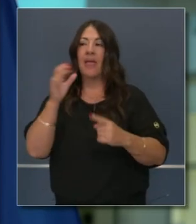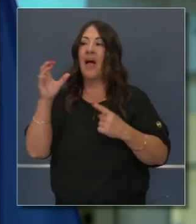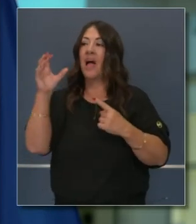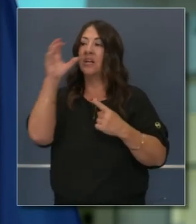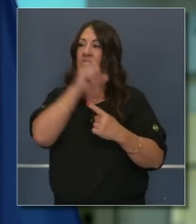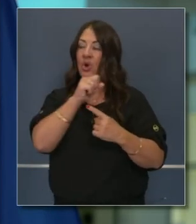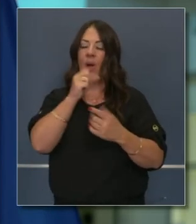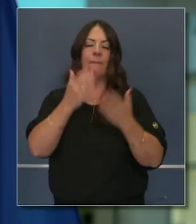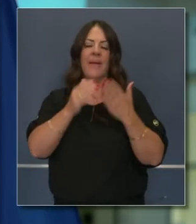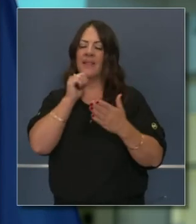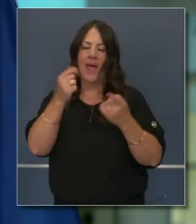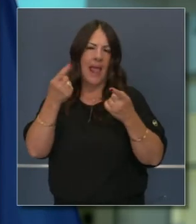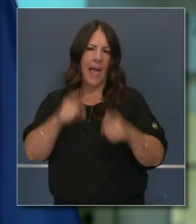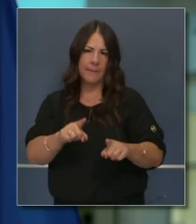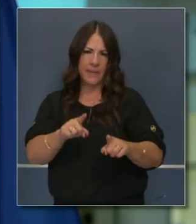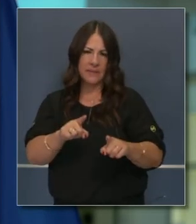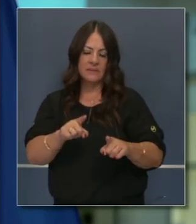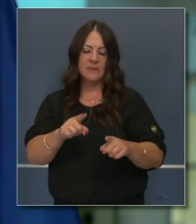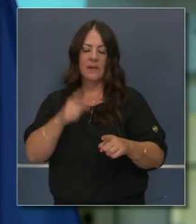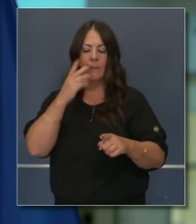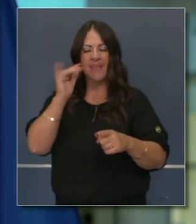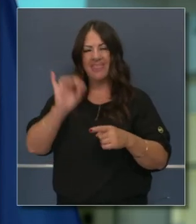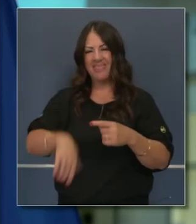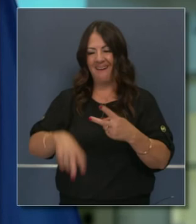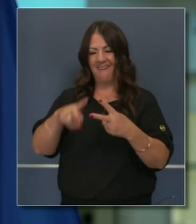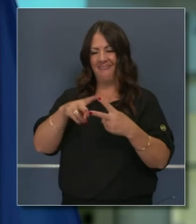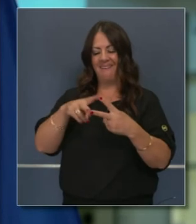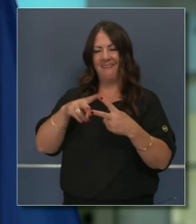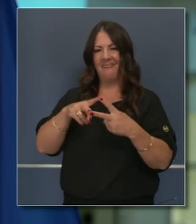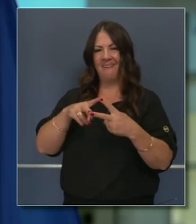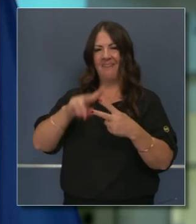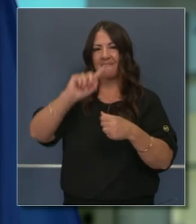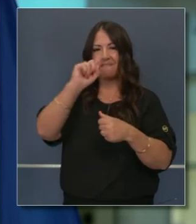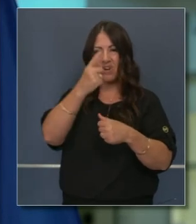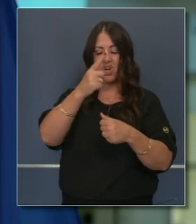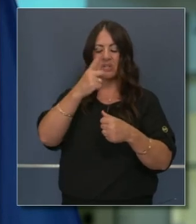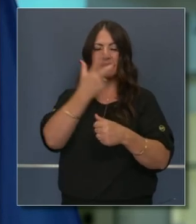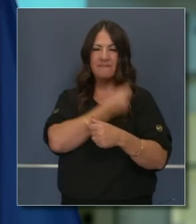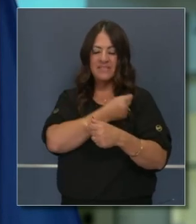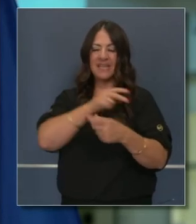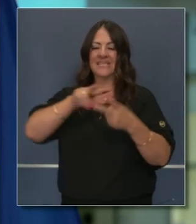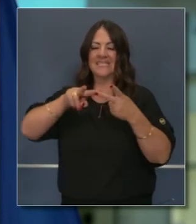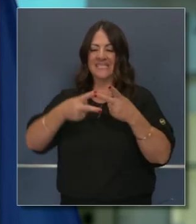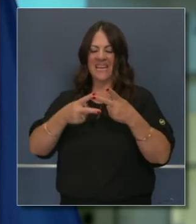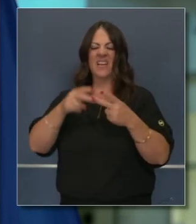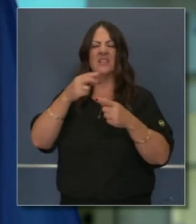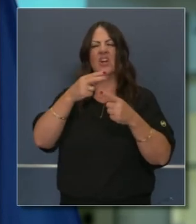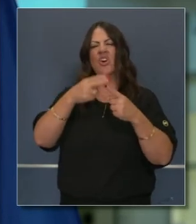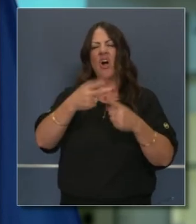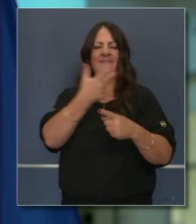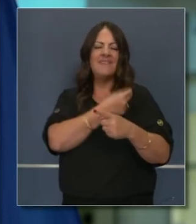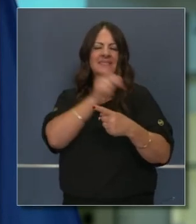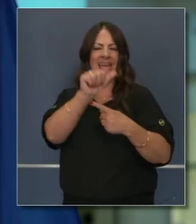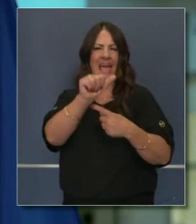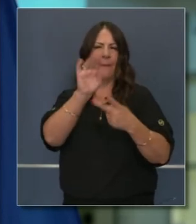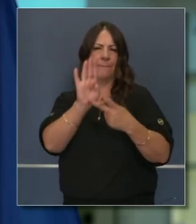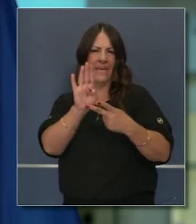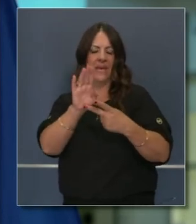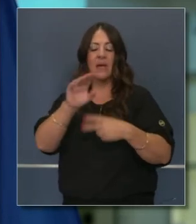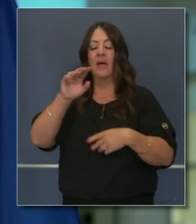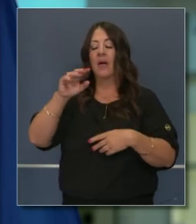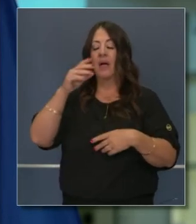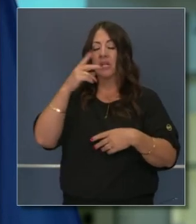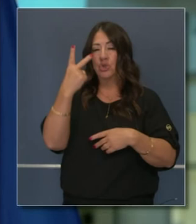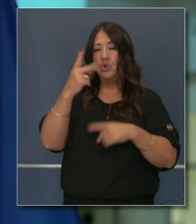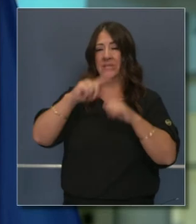suposiciones que tal vez no se materializarán relacionadas con estas dos vacunas. Les recuerdo que estas dos vacunas, la A y la B,